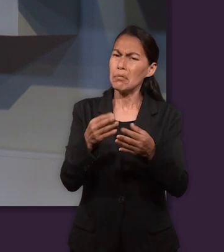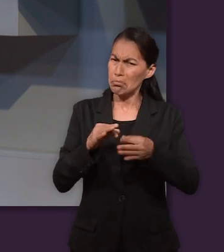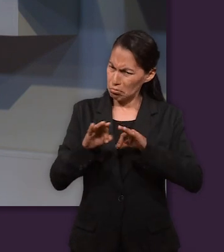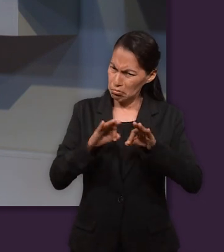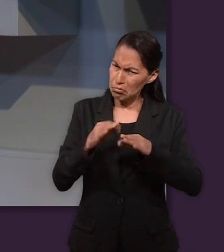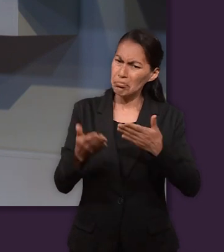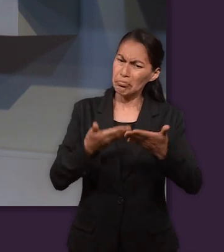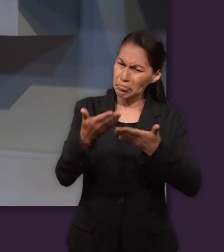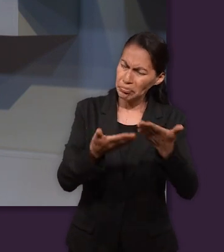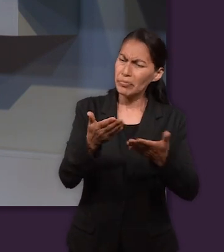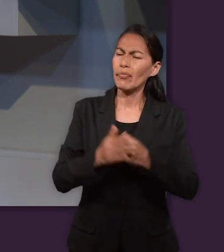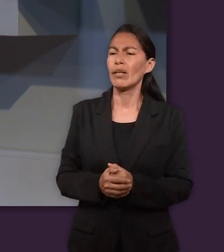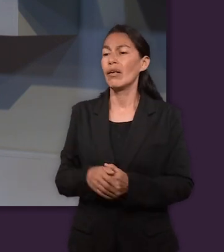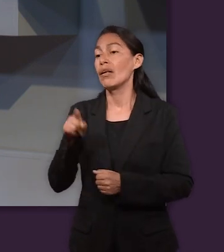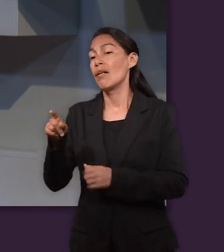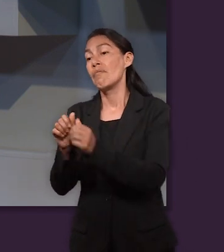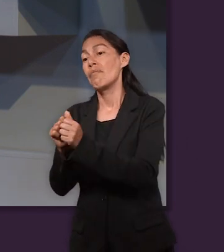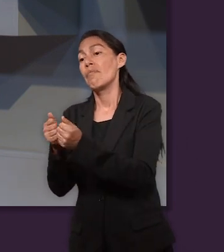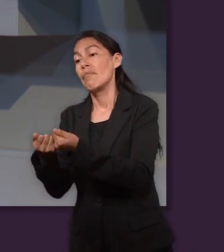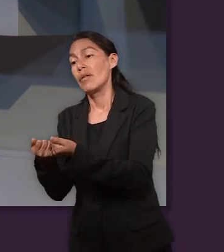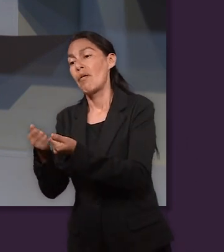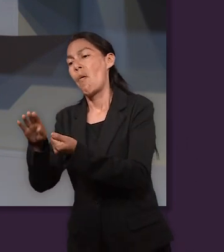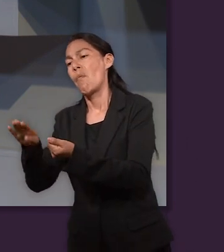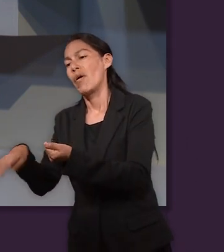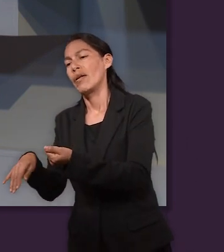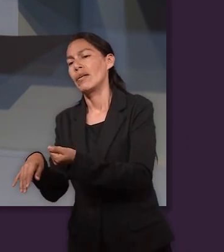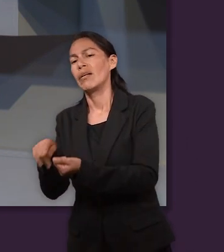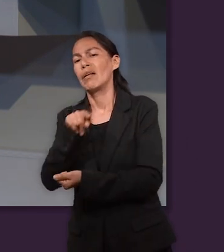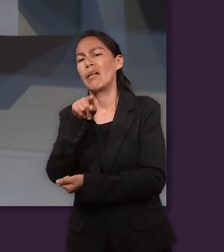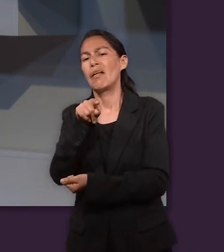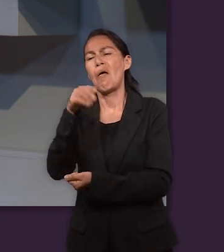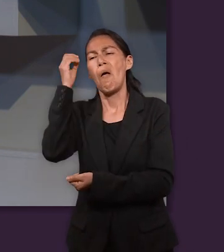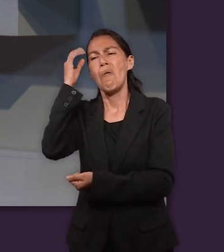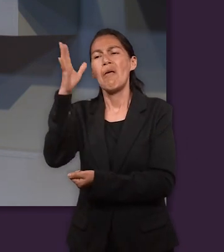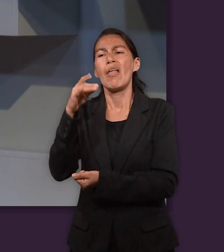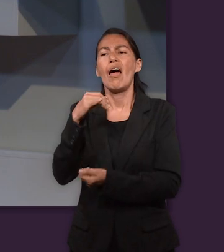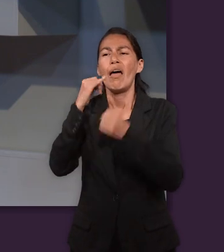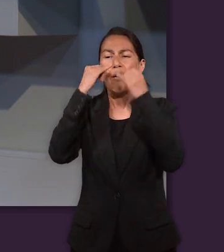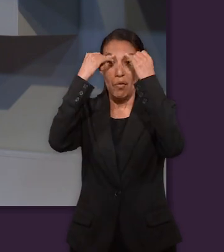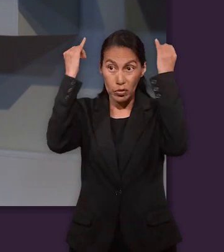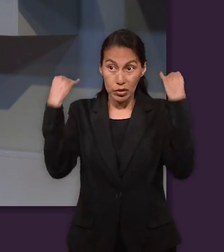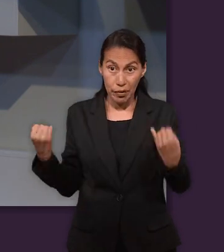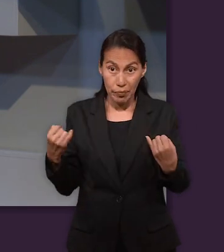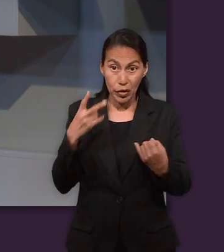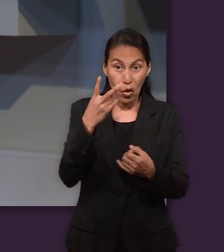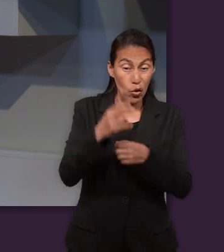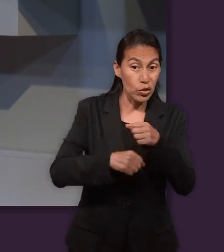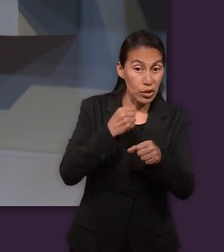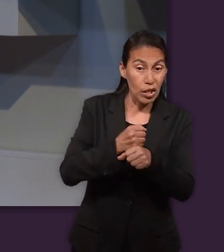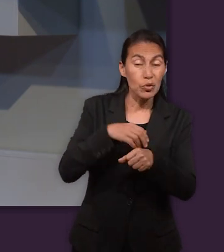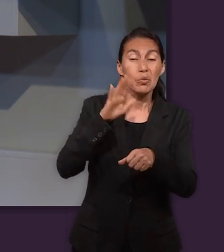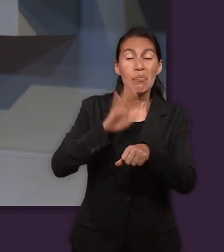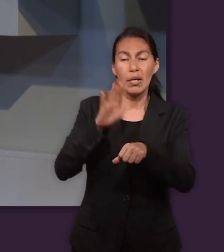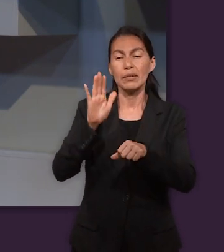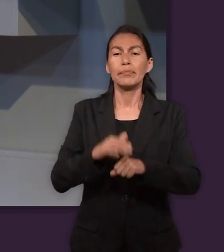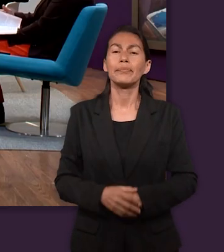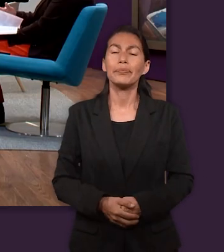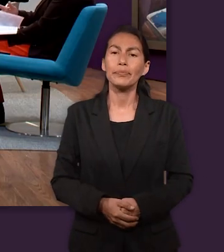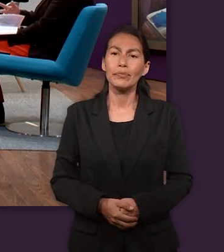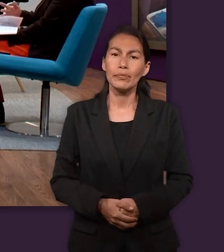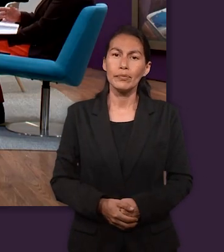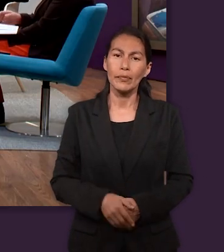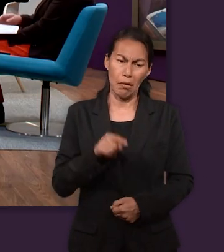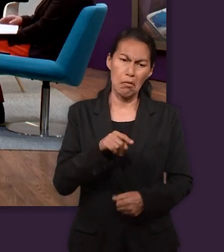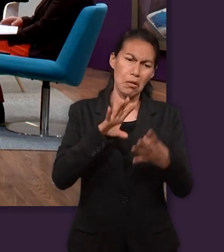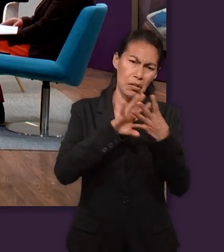José les dice. El copero regresa con el faraón a seguir trabajando, pero se le olvida a José. José se queda en la